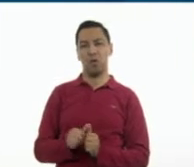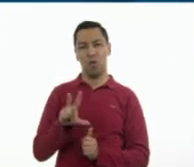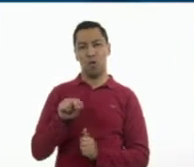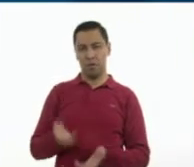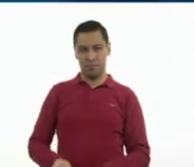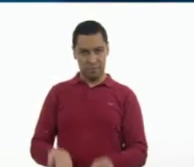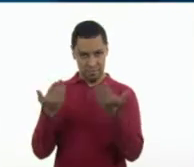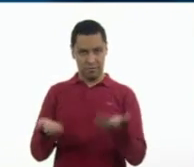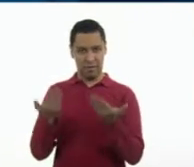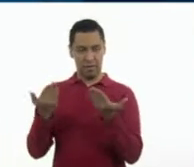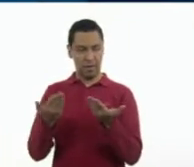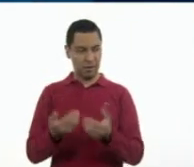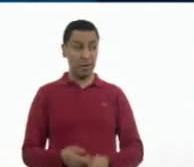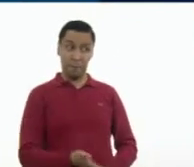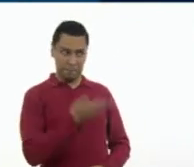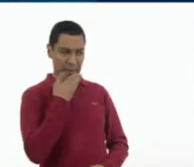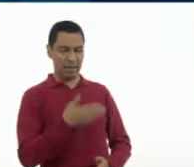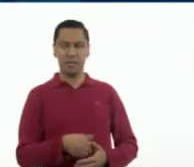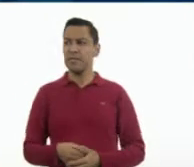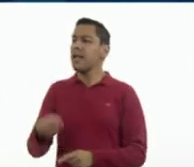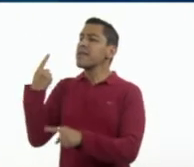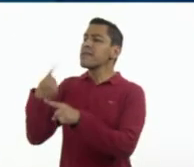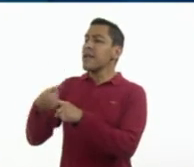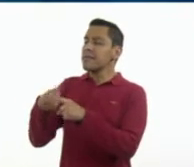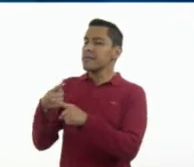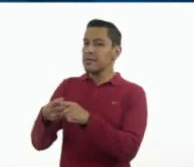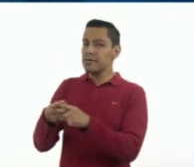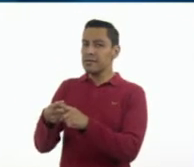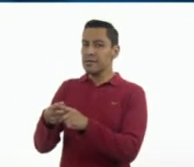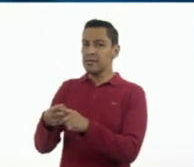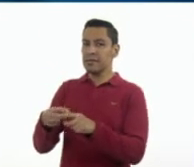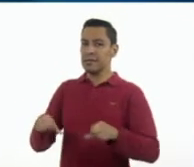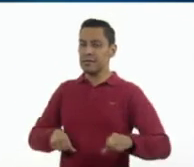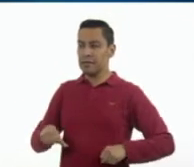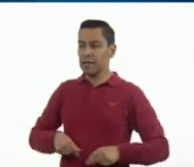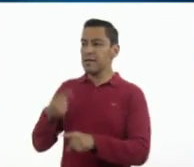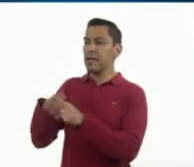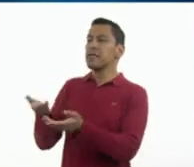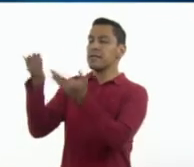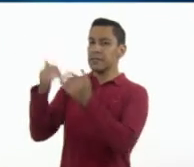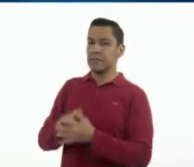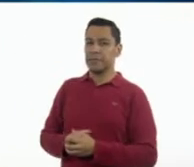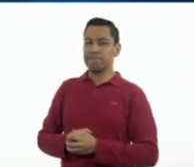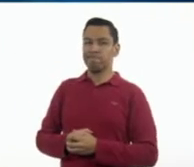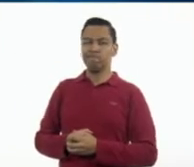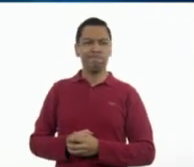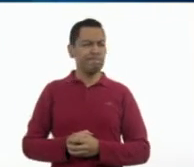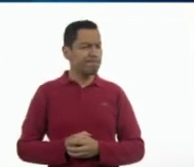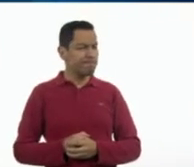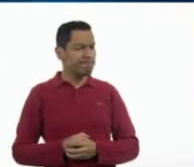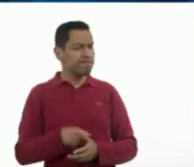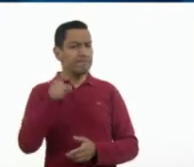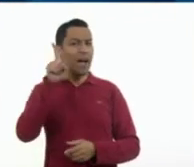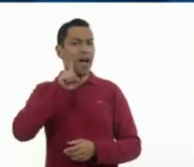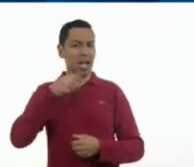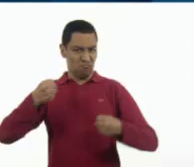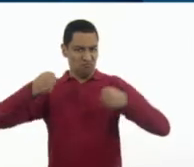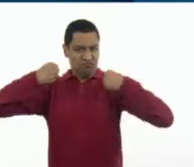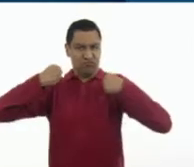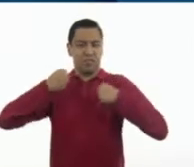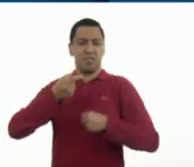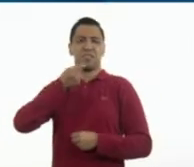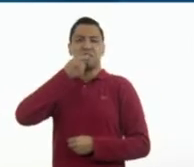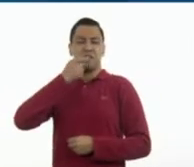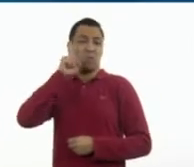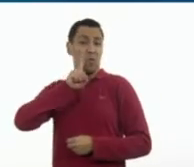bien. ¿Quiénes aparecen y participan en esto? Bueno, pues ahí tenemos a una chica muy fuerte que está